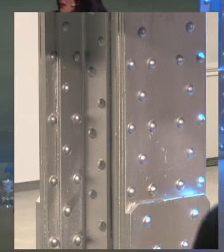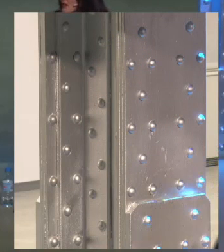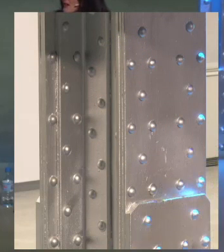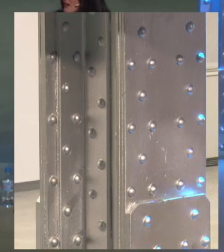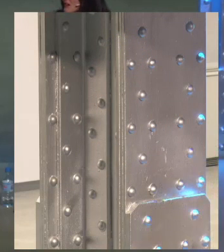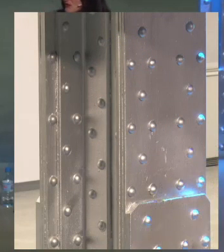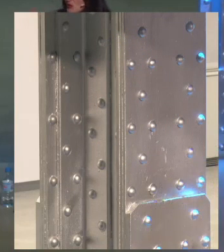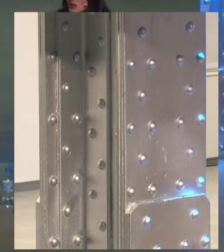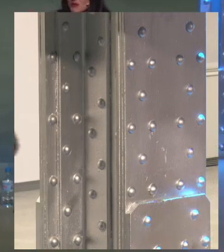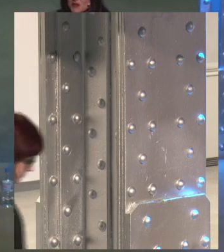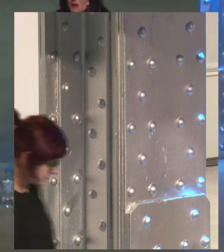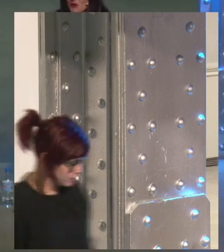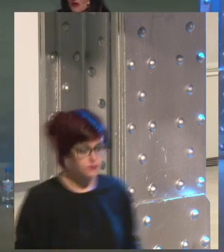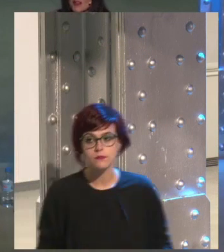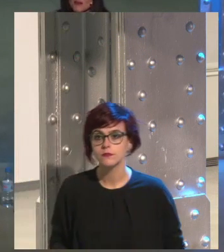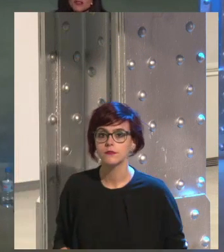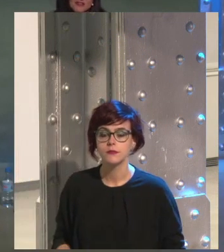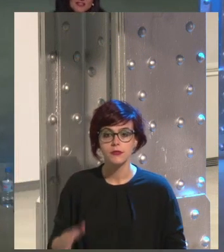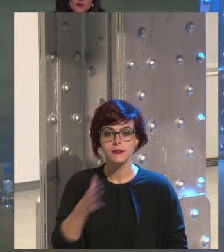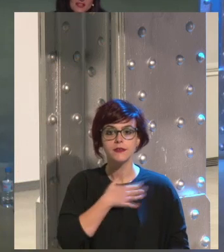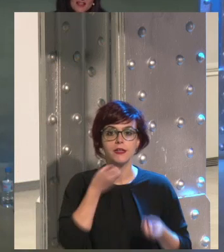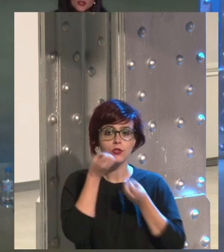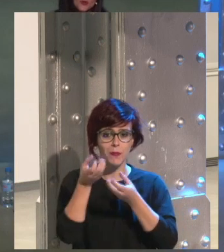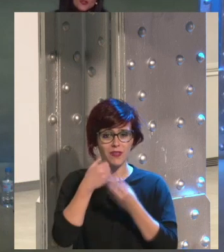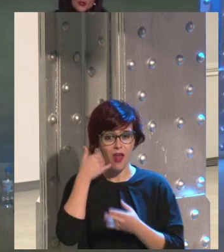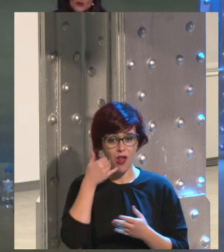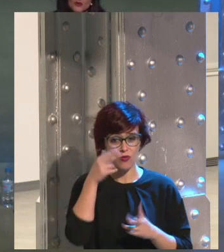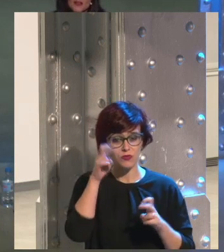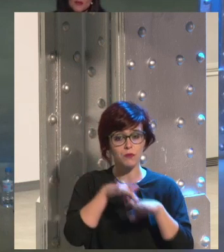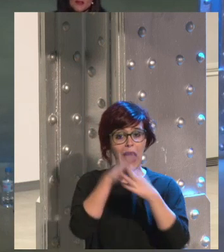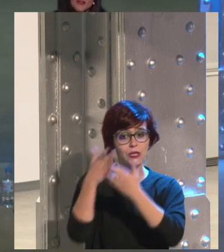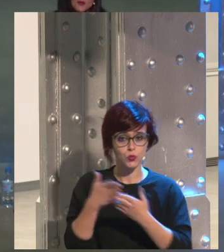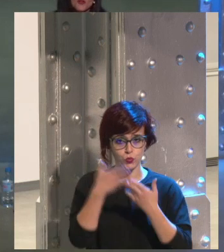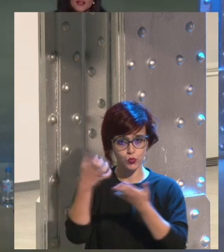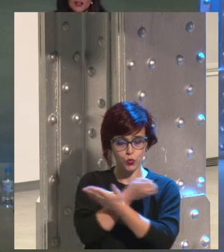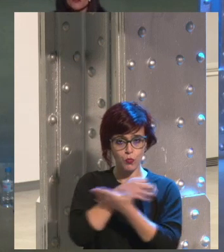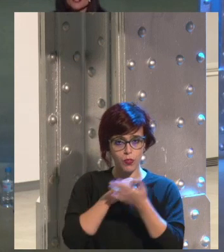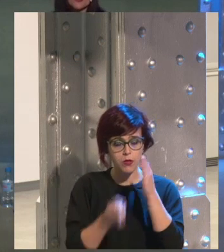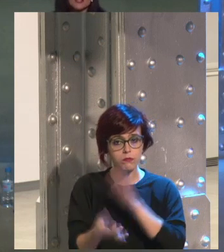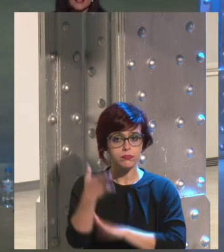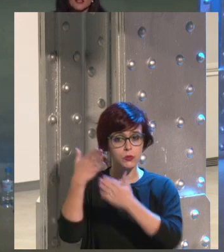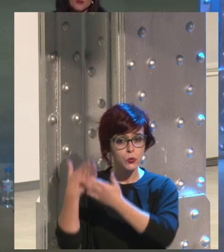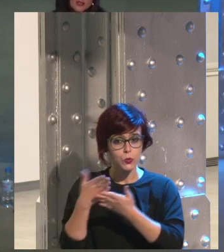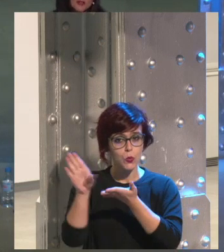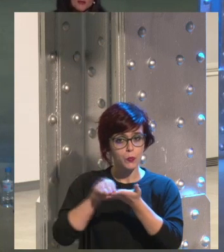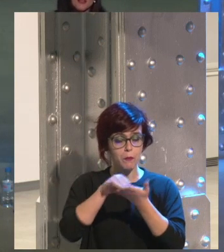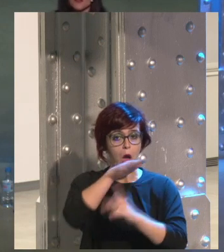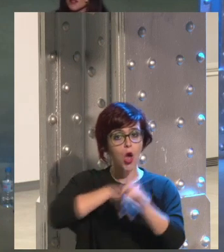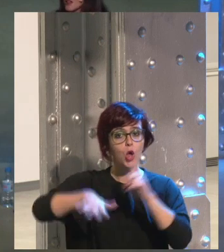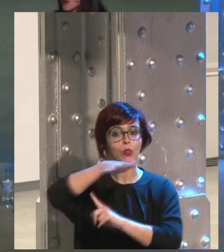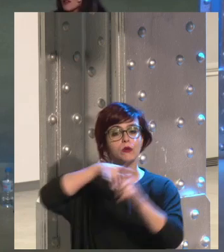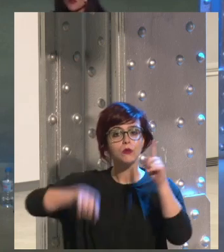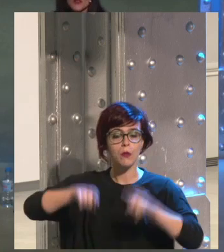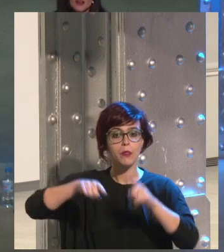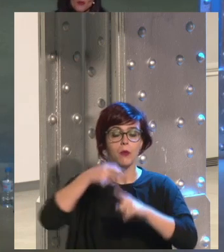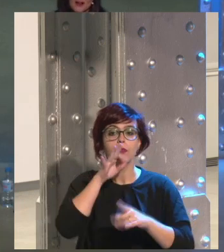muy breve completamente de acuerdo en que muchas veces se puede sacar estudios de todo y depende de en qué contexto lo saques pues a veces para